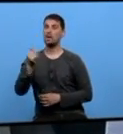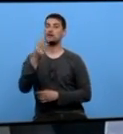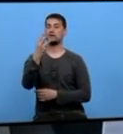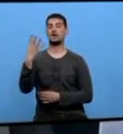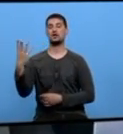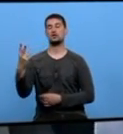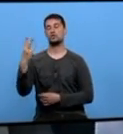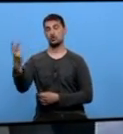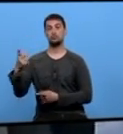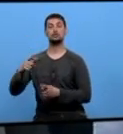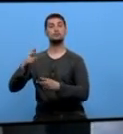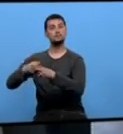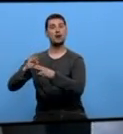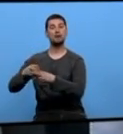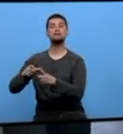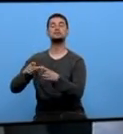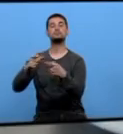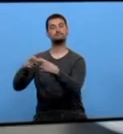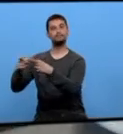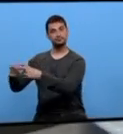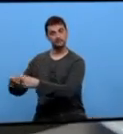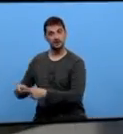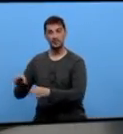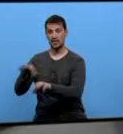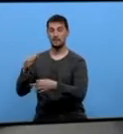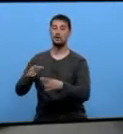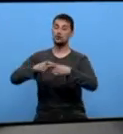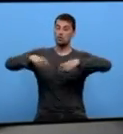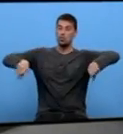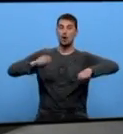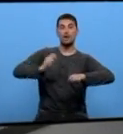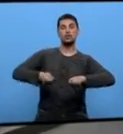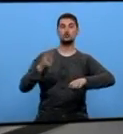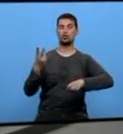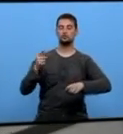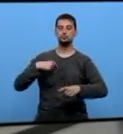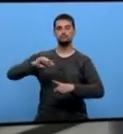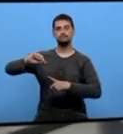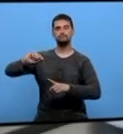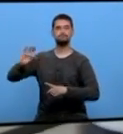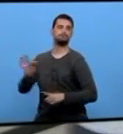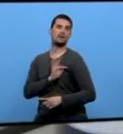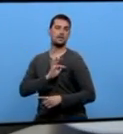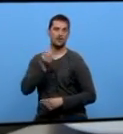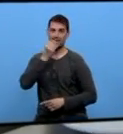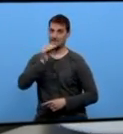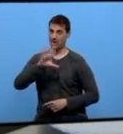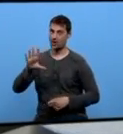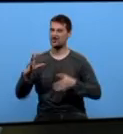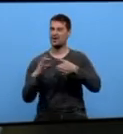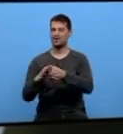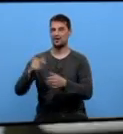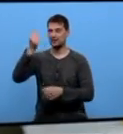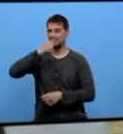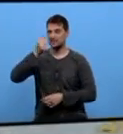establecementos proporán unha única tapa e dous xurados elixirán a tapa máis creativa e tradicional a que mellor maride con viños